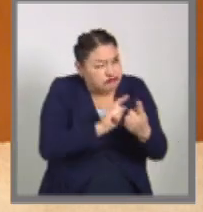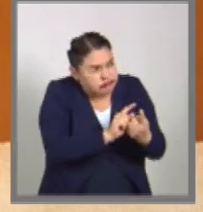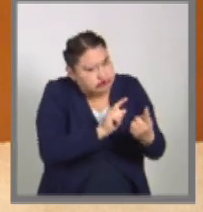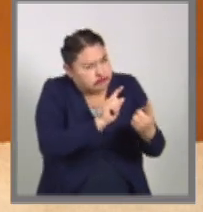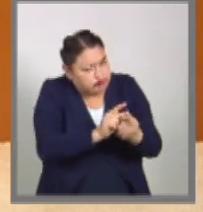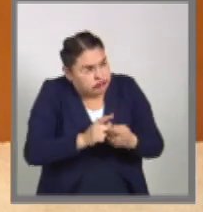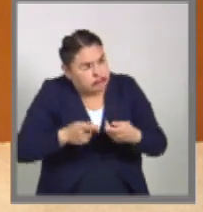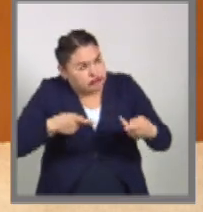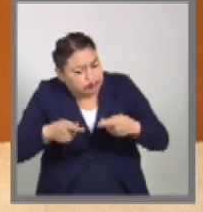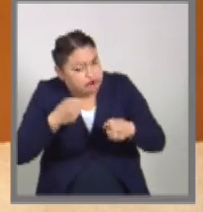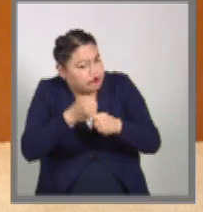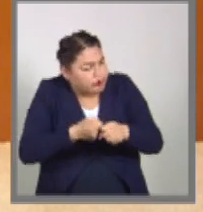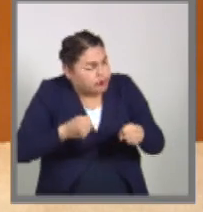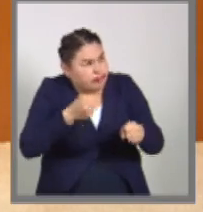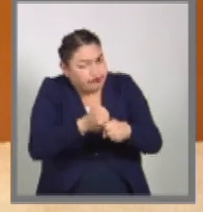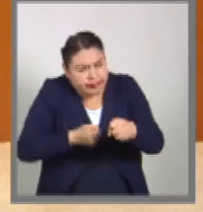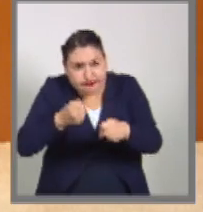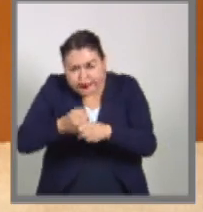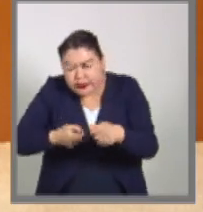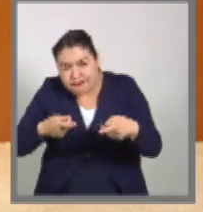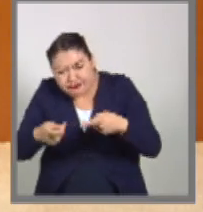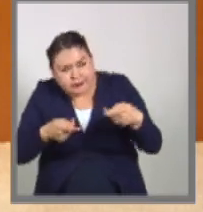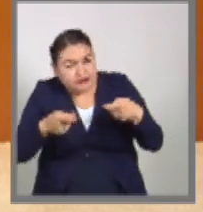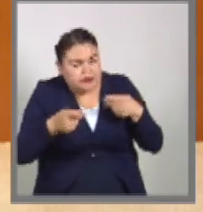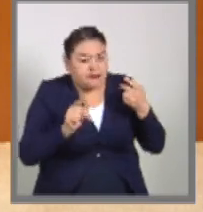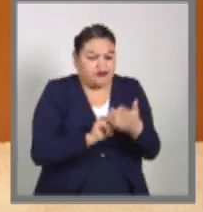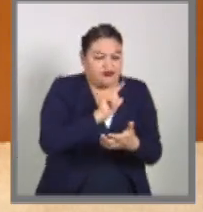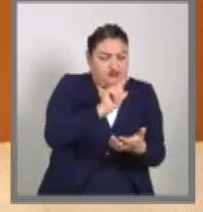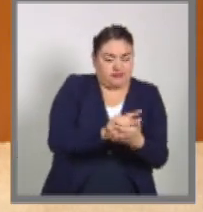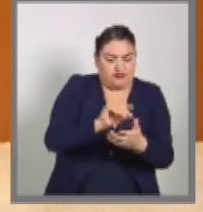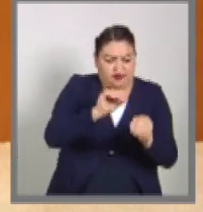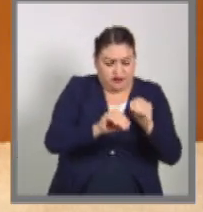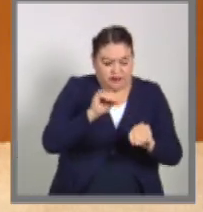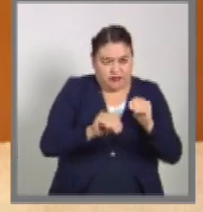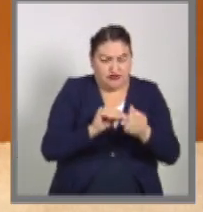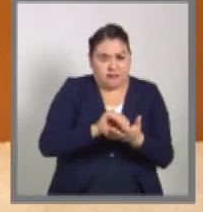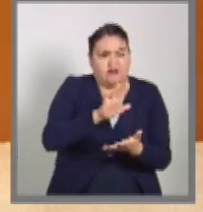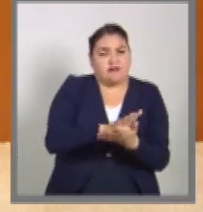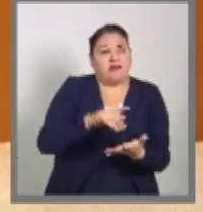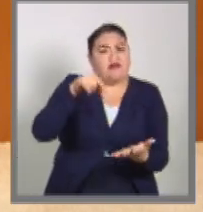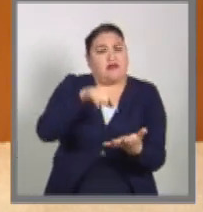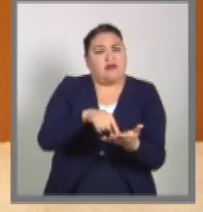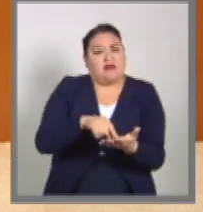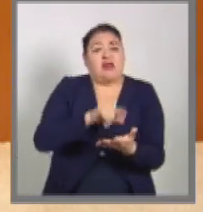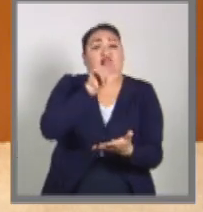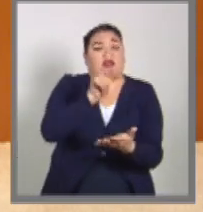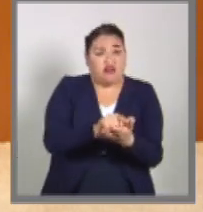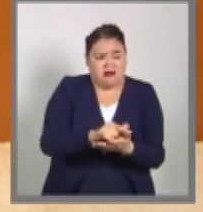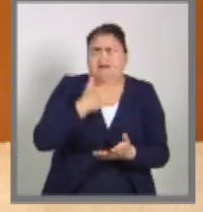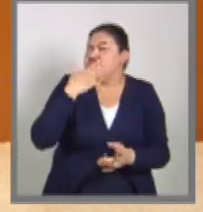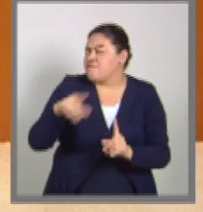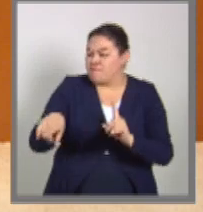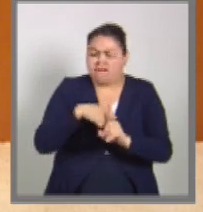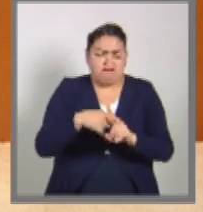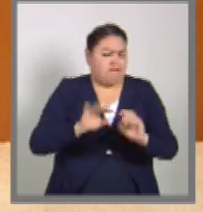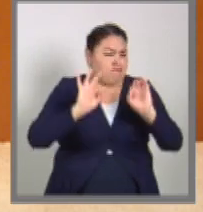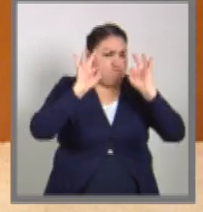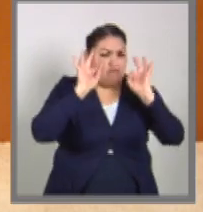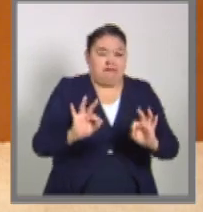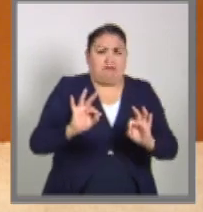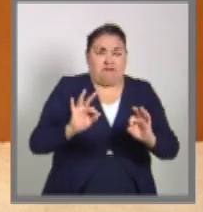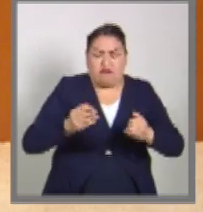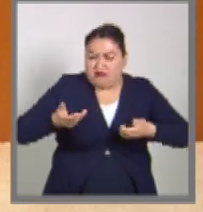desaparecidas para el diseño de esta ley. Esta ley hemos dicho que es una buena práctica del